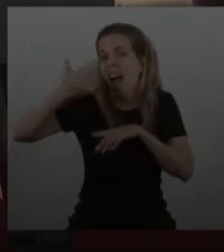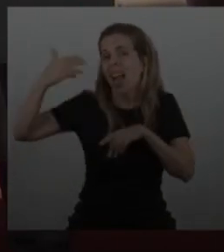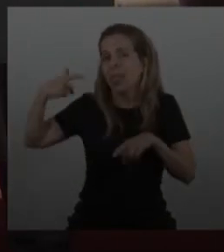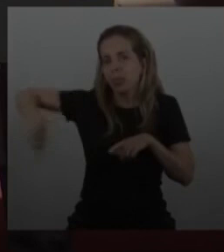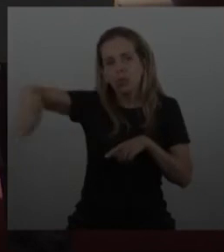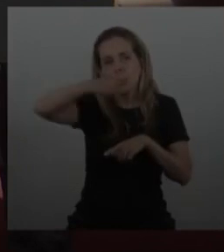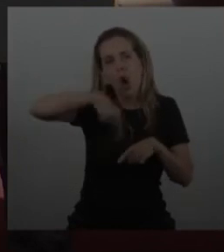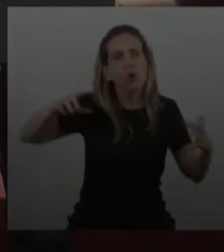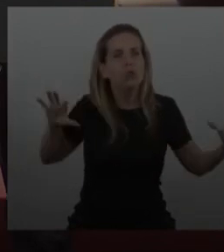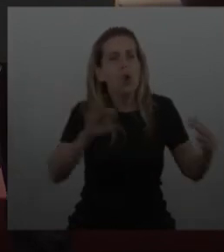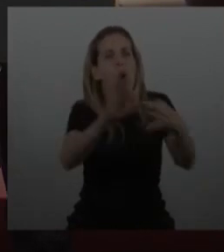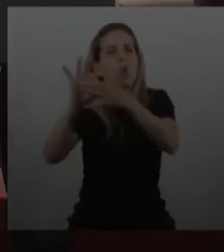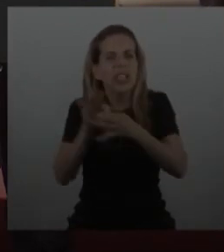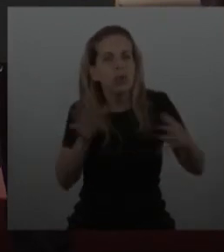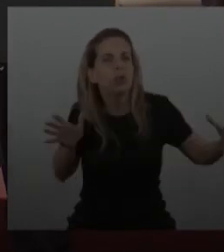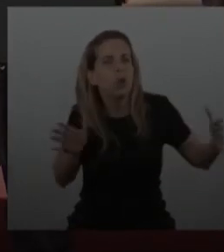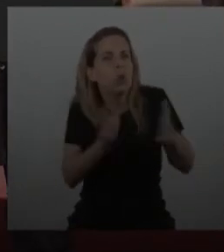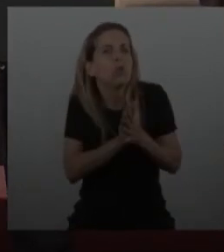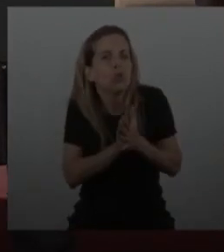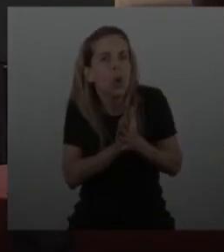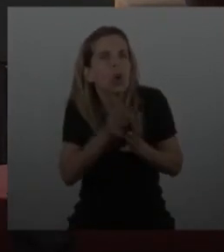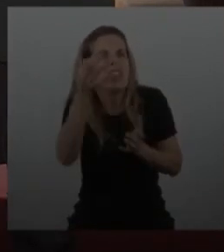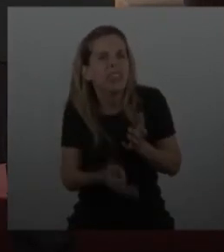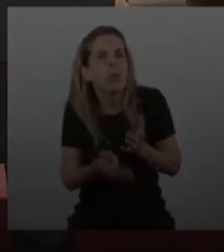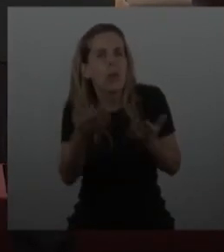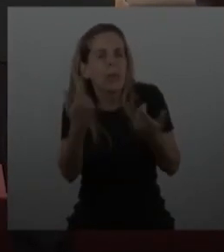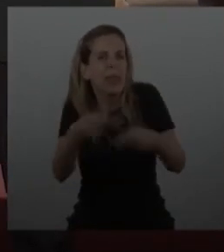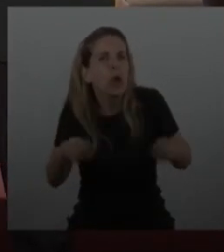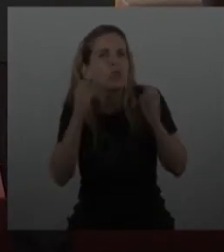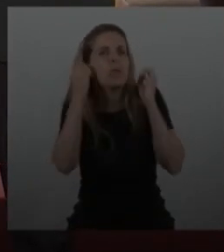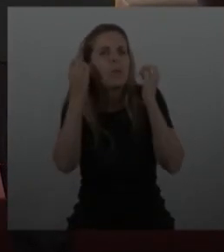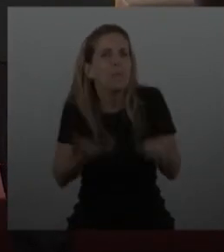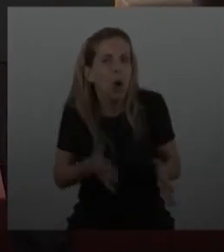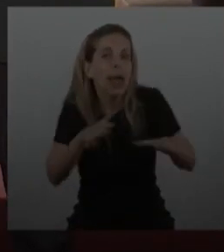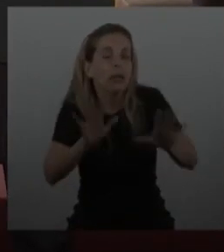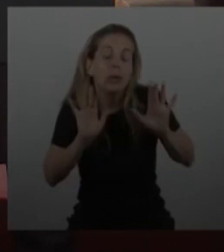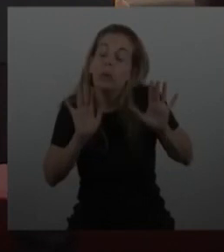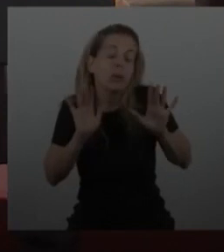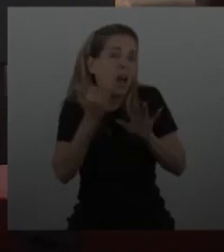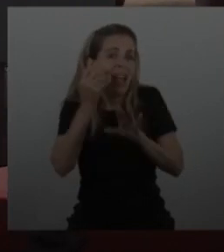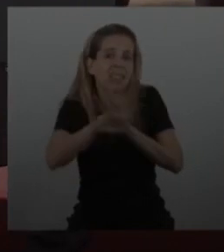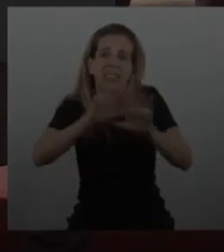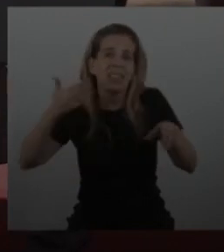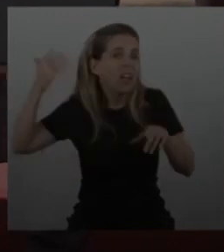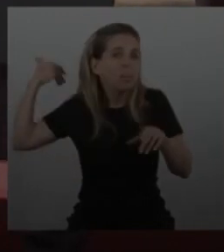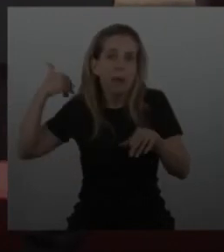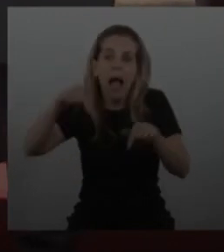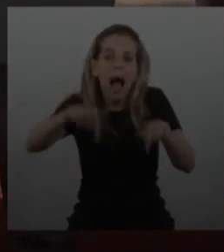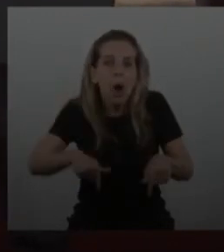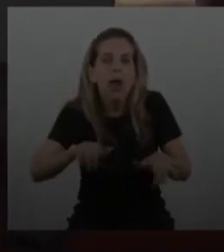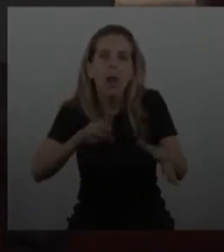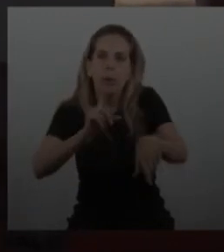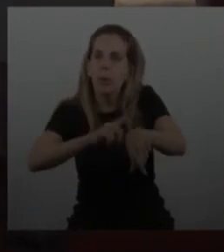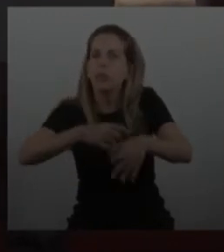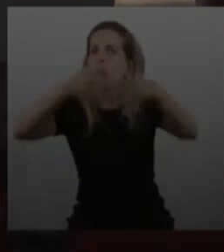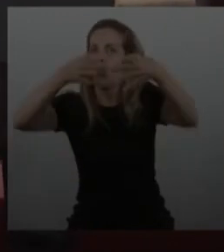seguramente podríamos haber sobrevivido mejor las cosas. Bueno, ese tiempo ya pasó. Ahora tal vez sea la oportunidad la que viene